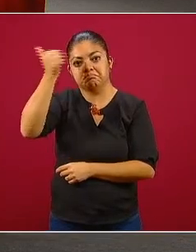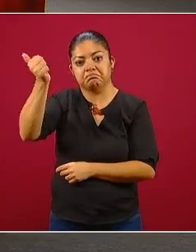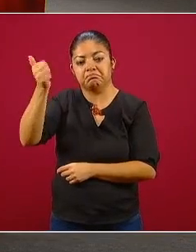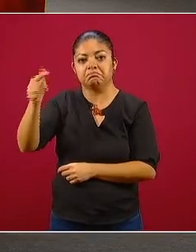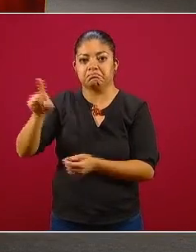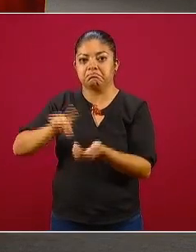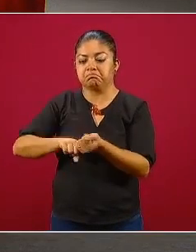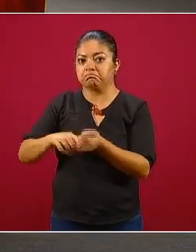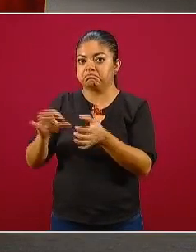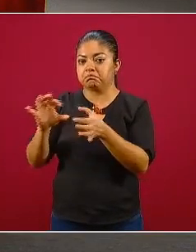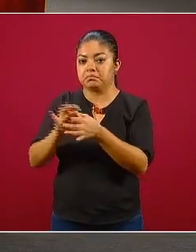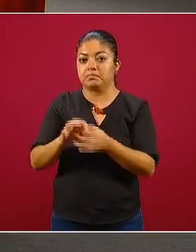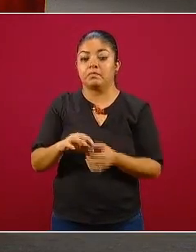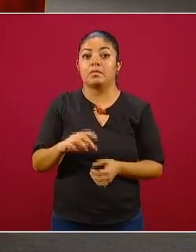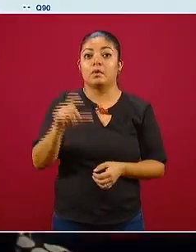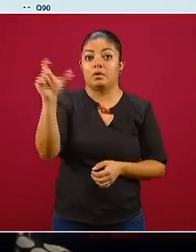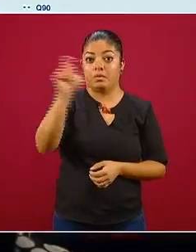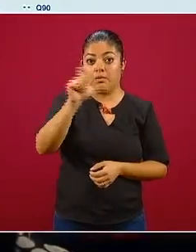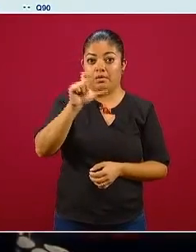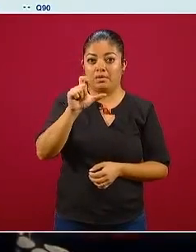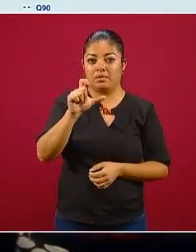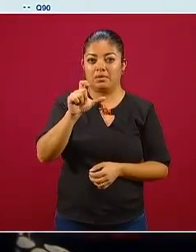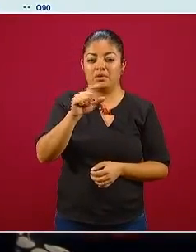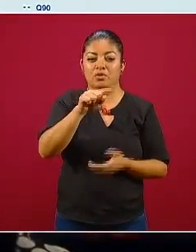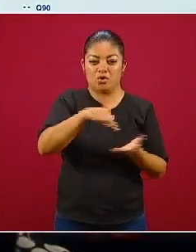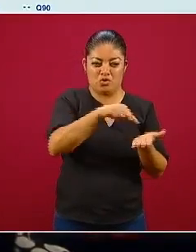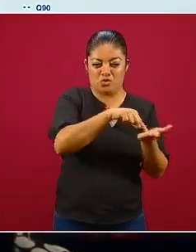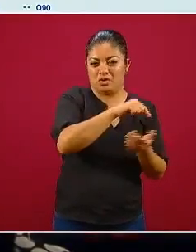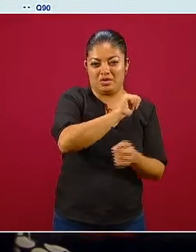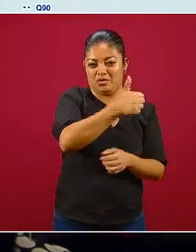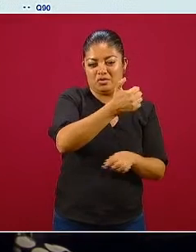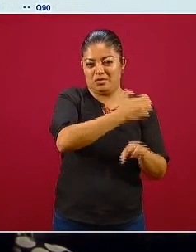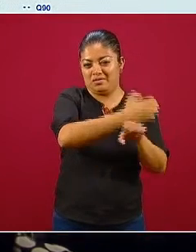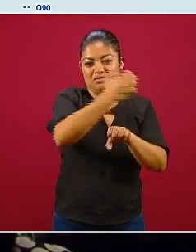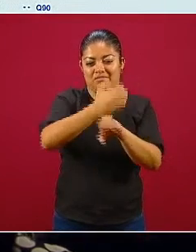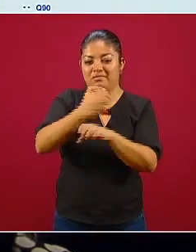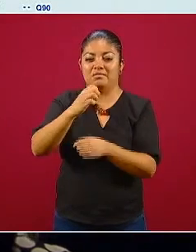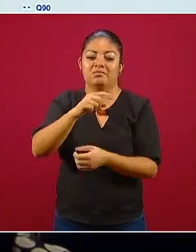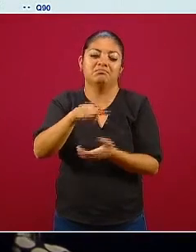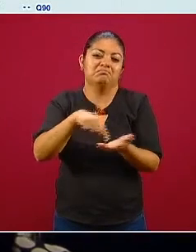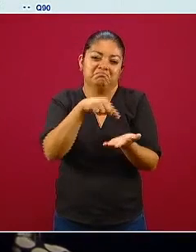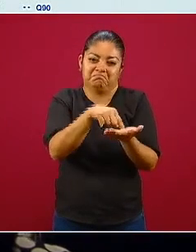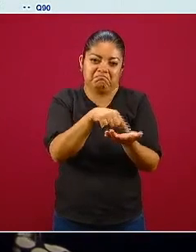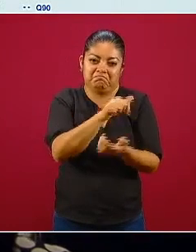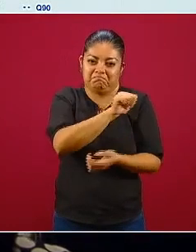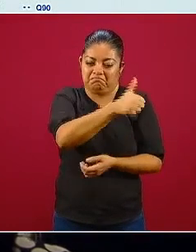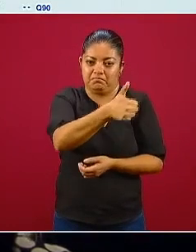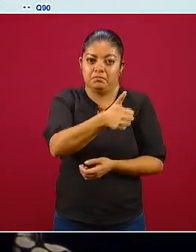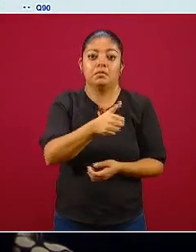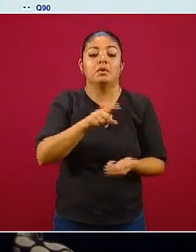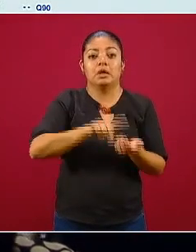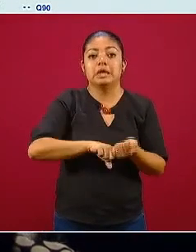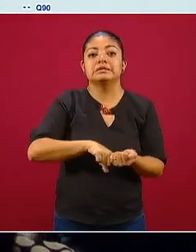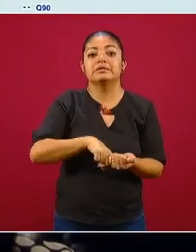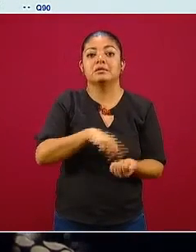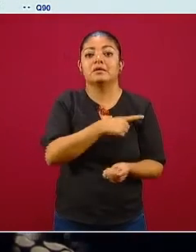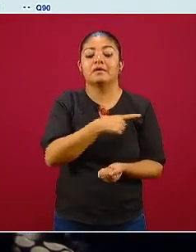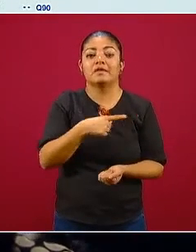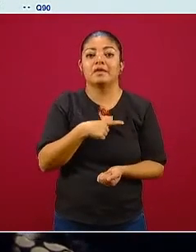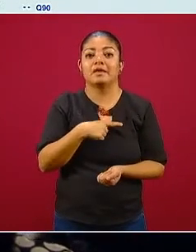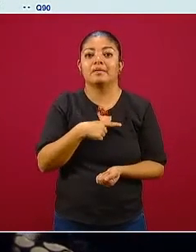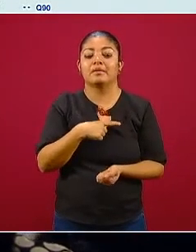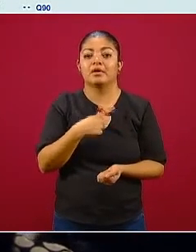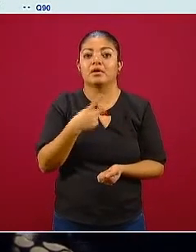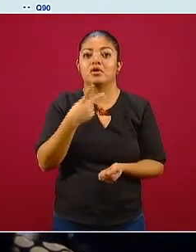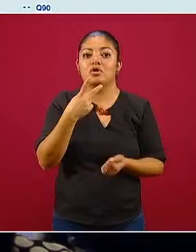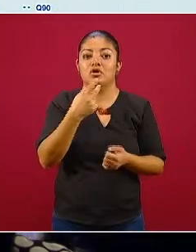zonas cuando se hace la proyección para una ciudad en particular o una región en particular en este caso se hace para la dupla de